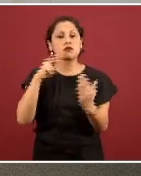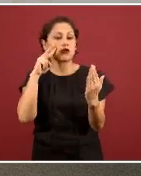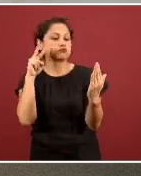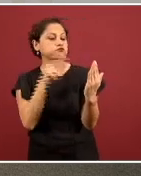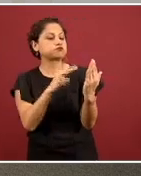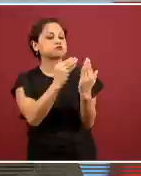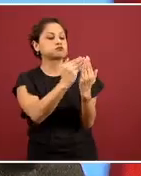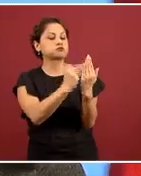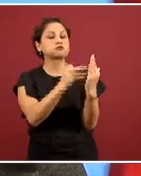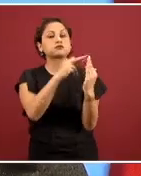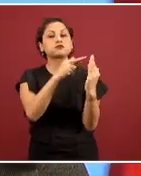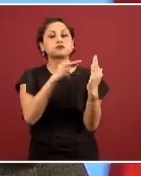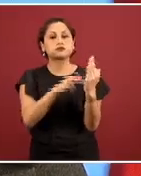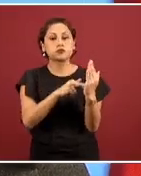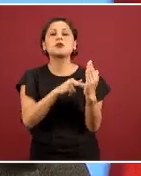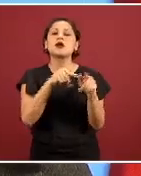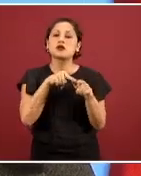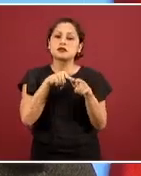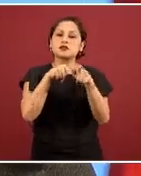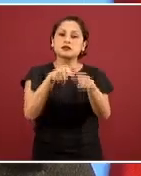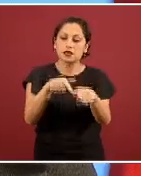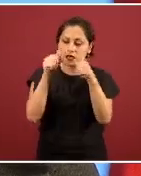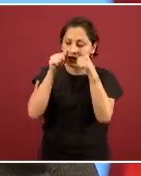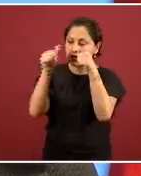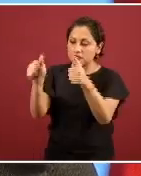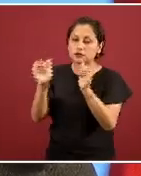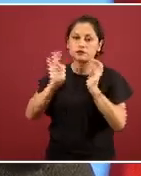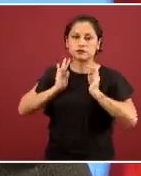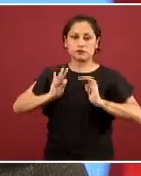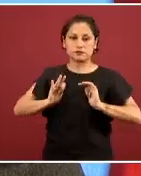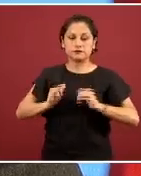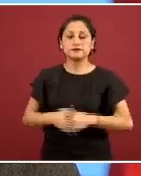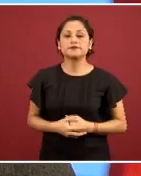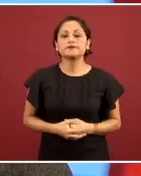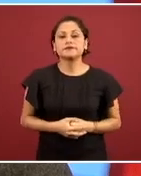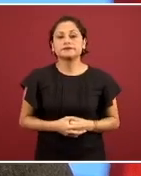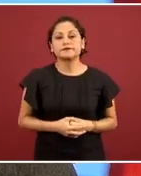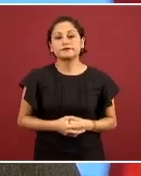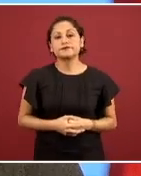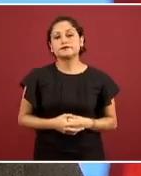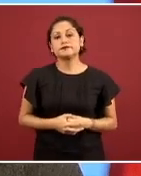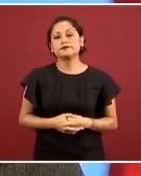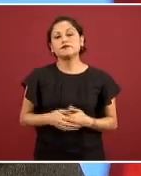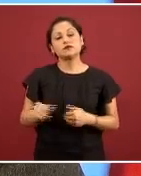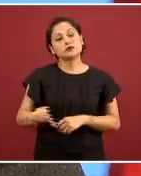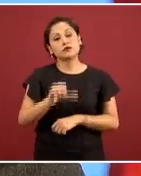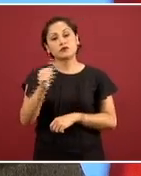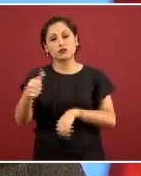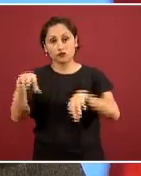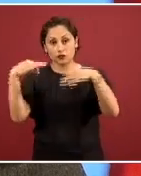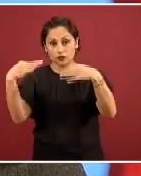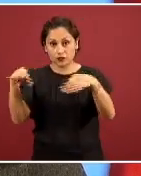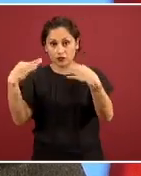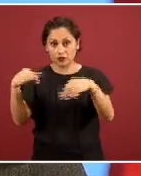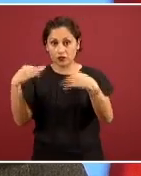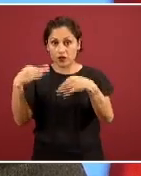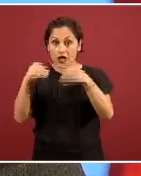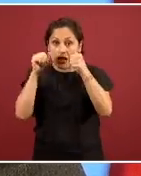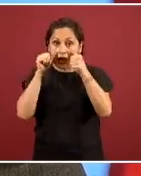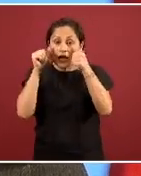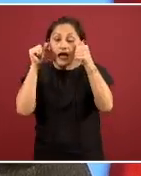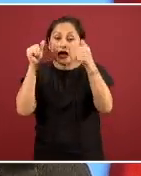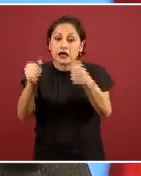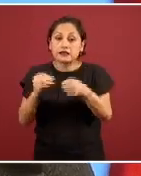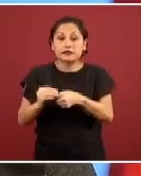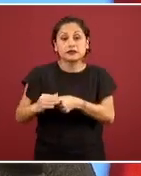a las personas enfermas. El siguiente es el protocolo de actuación por COVID-19 en centros federales